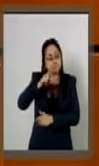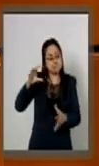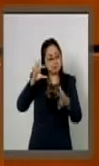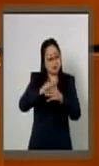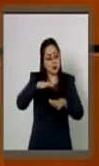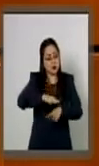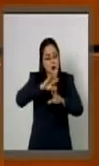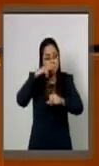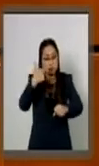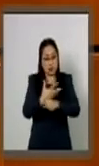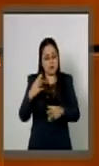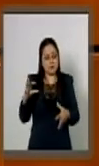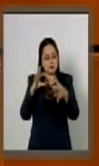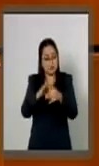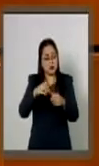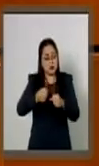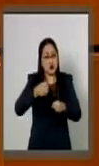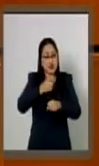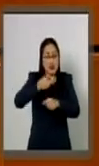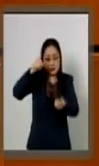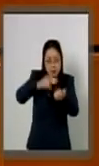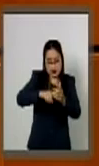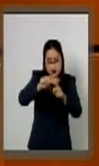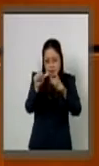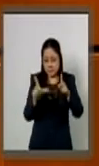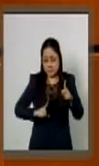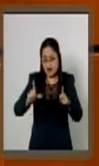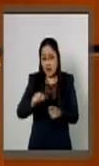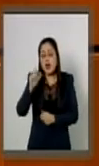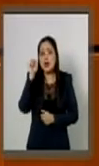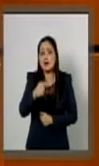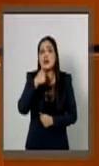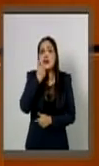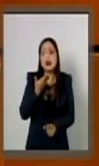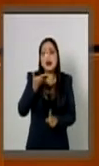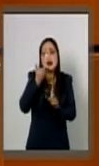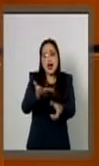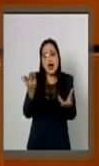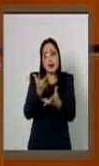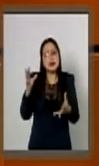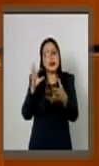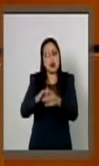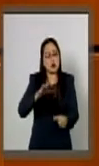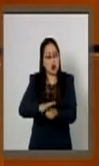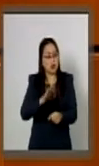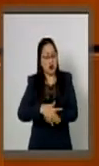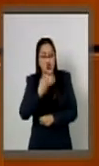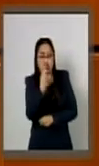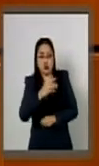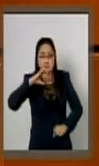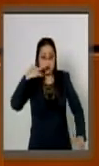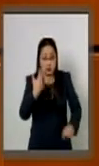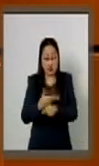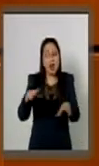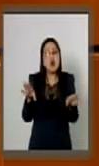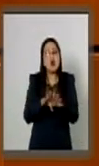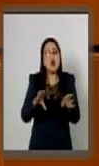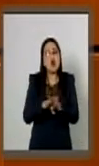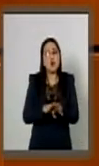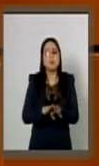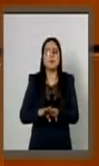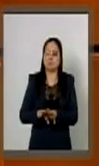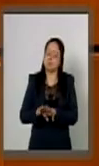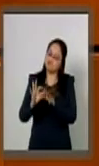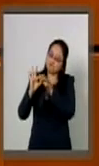tareas de seguridad interior, sino también porque busca garantizar que la actuación de estas se dé con total